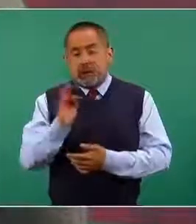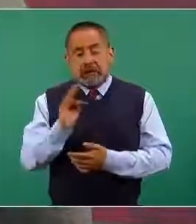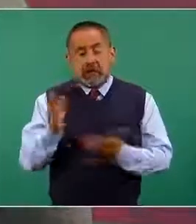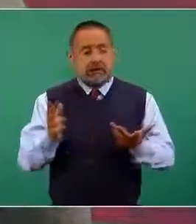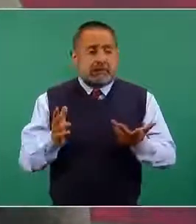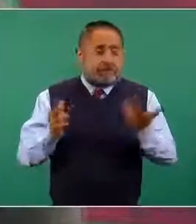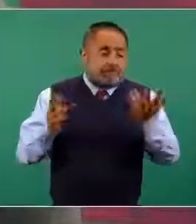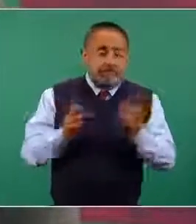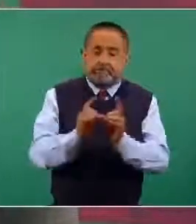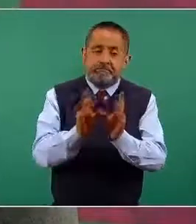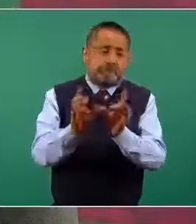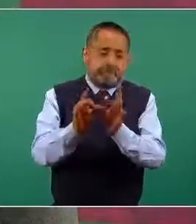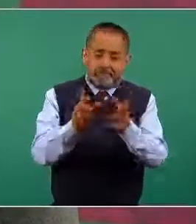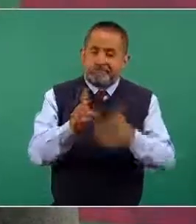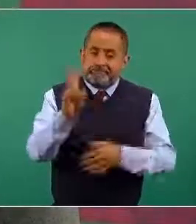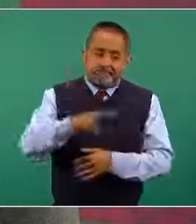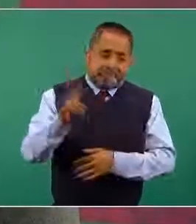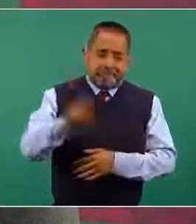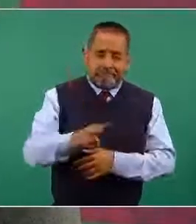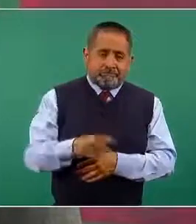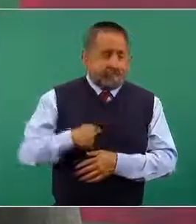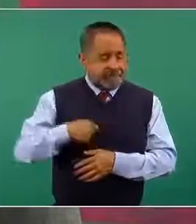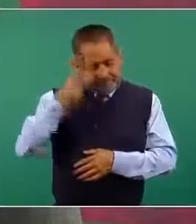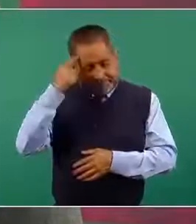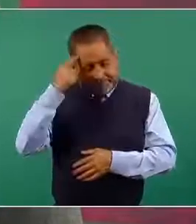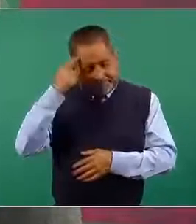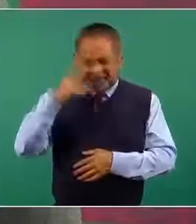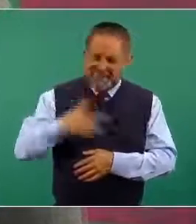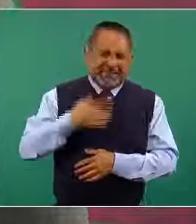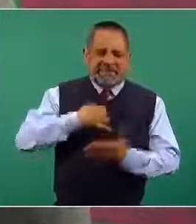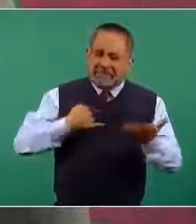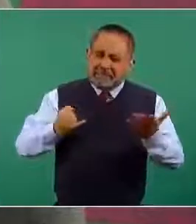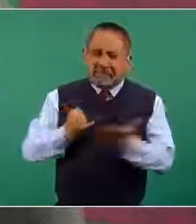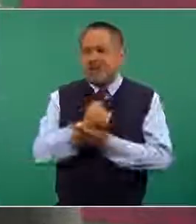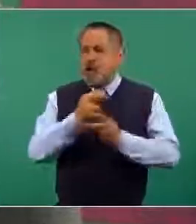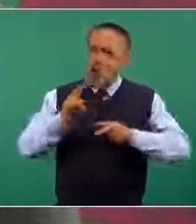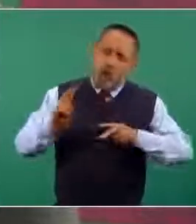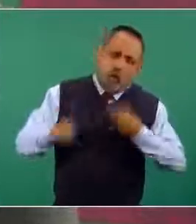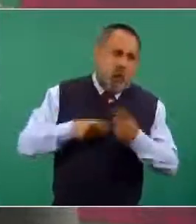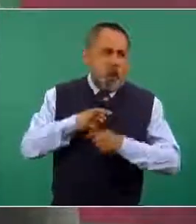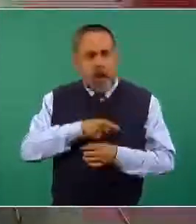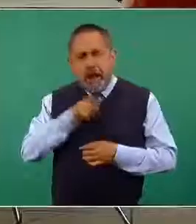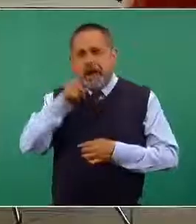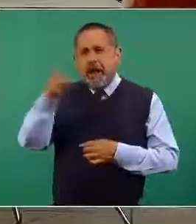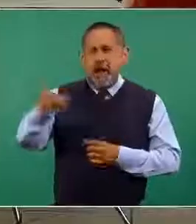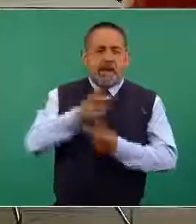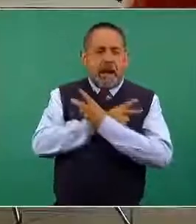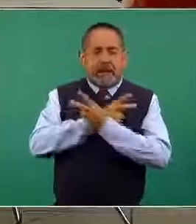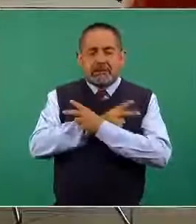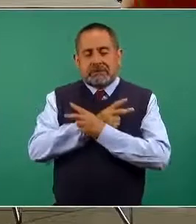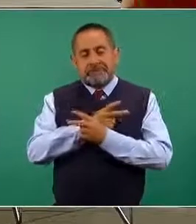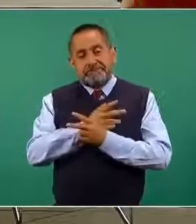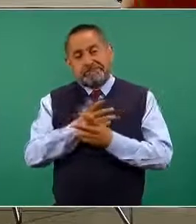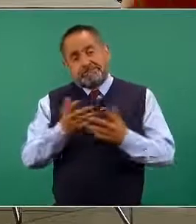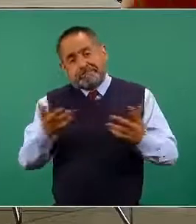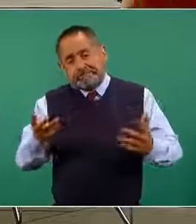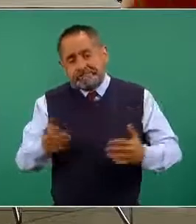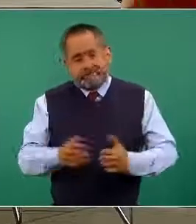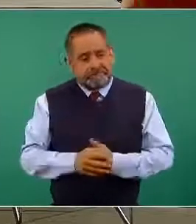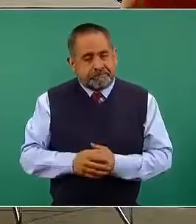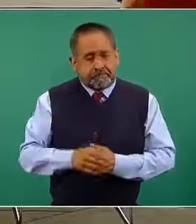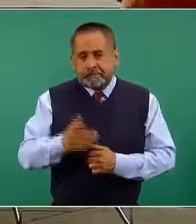siempre de que las personas tomemos la decisión de ir a vacacionar a algún lado. ¿Qué